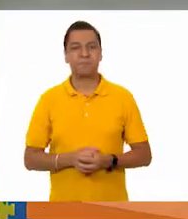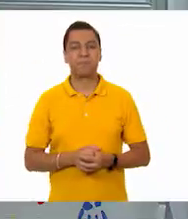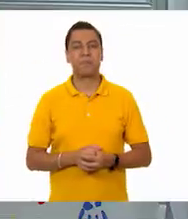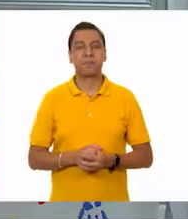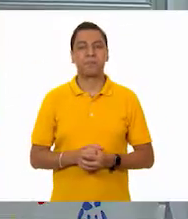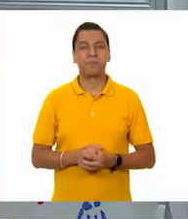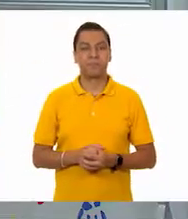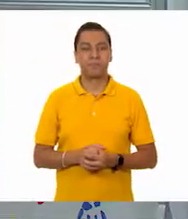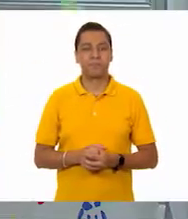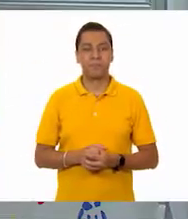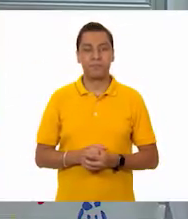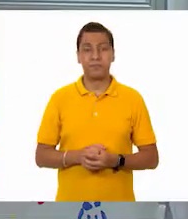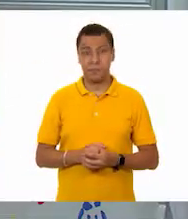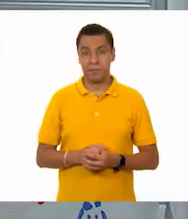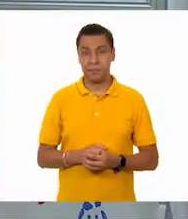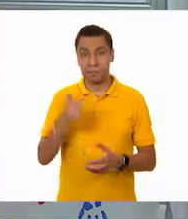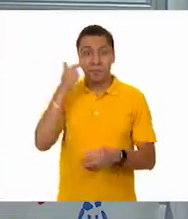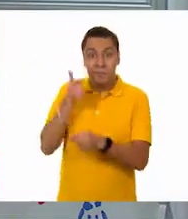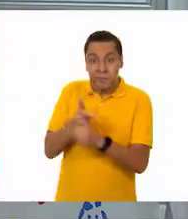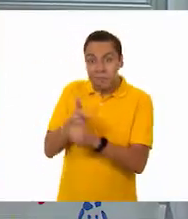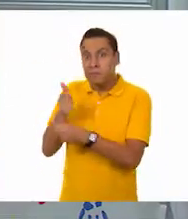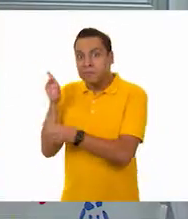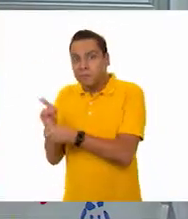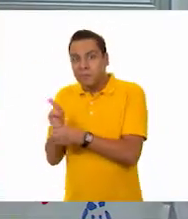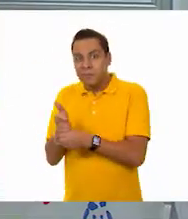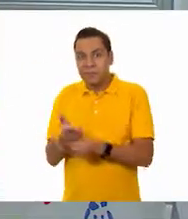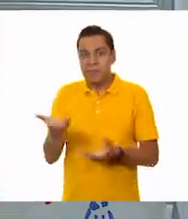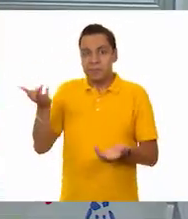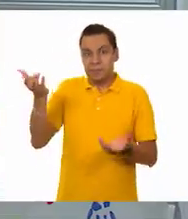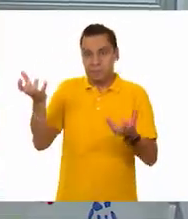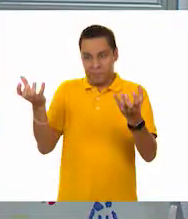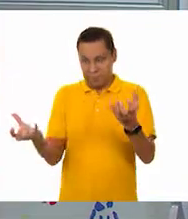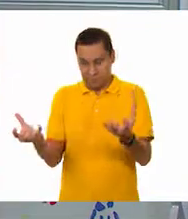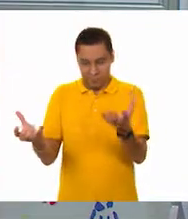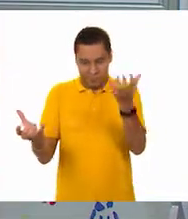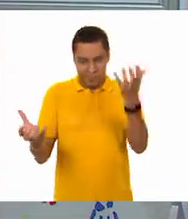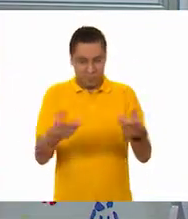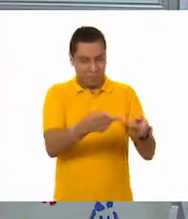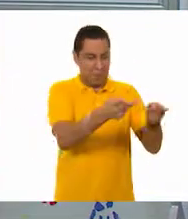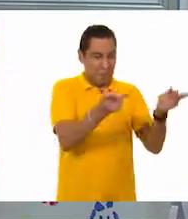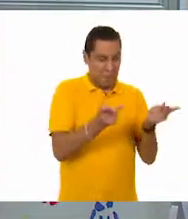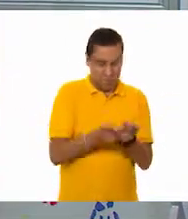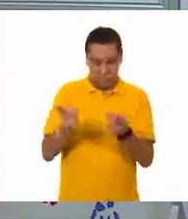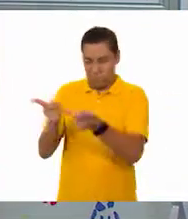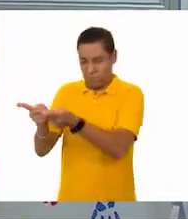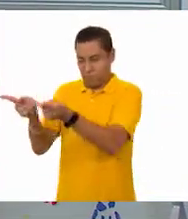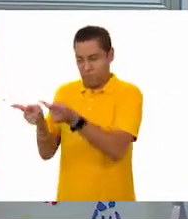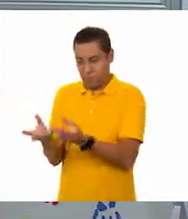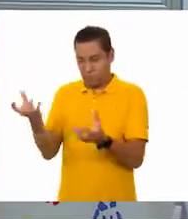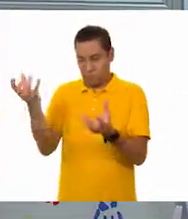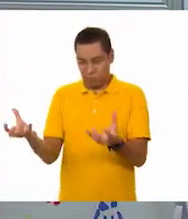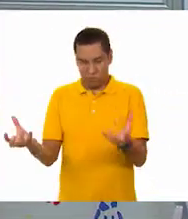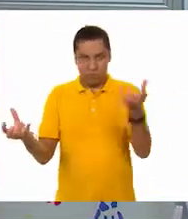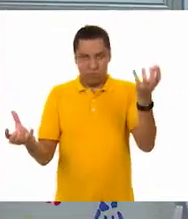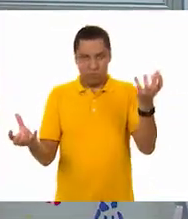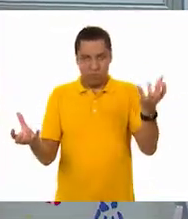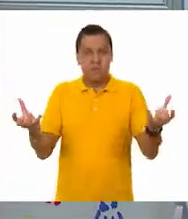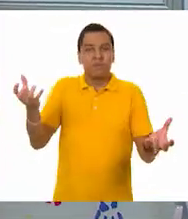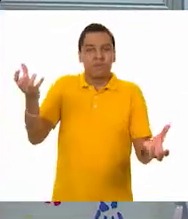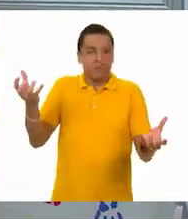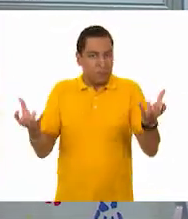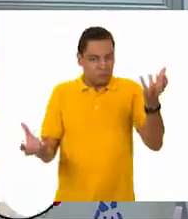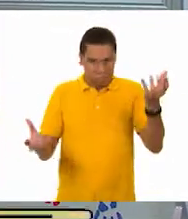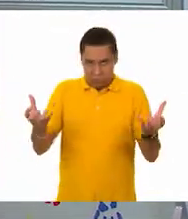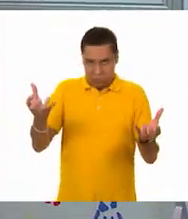Y obviamente tenemos que identificar que tiene un platito en la parte izquierda, otro en la derecha. Y obviamente estos suelen bajar y subir.